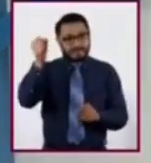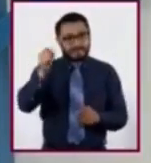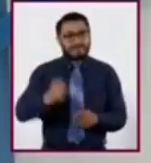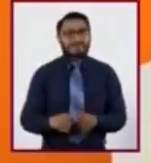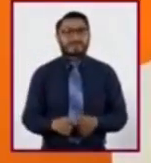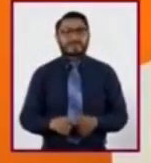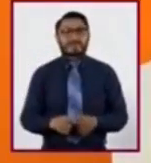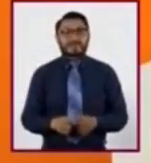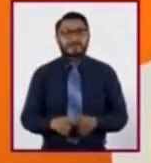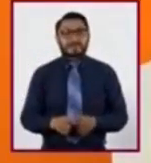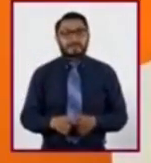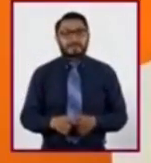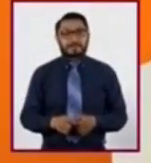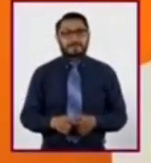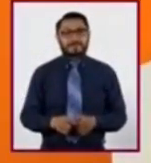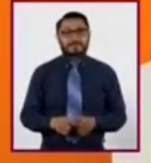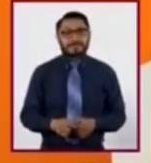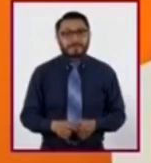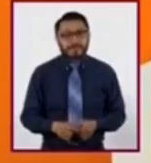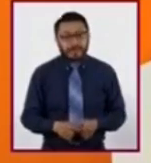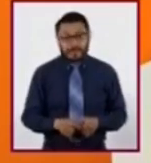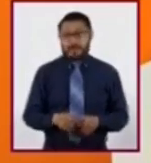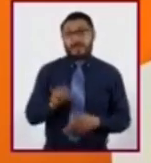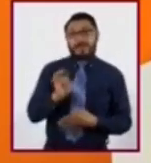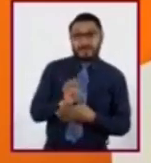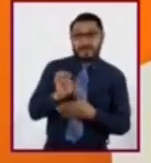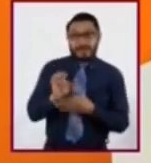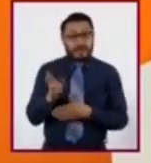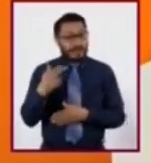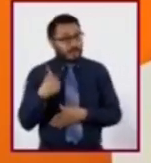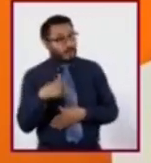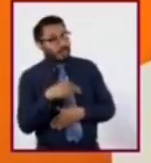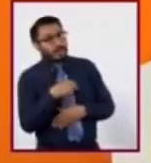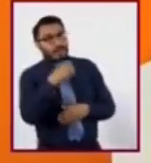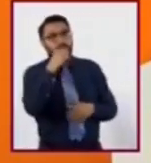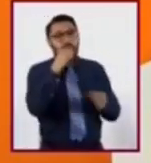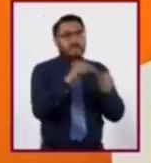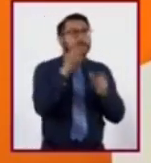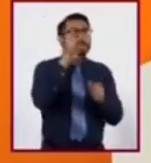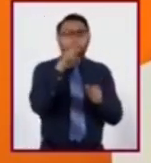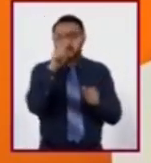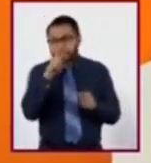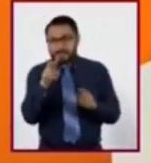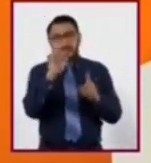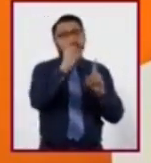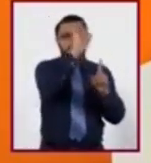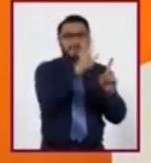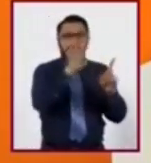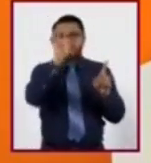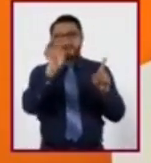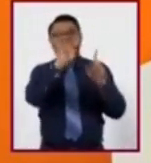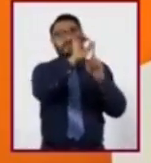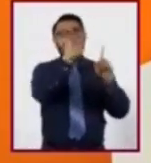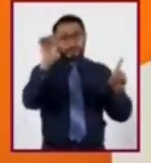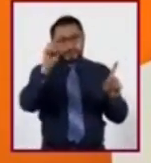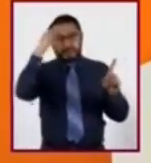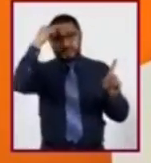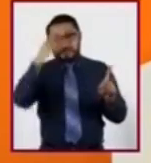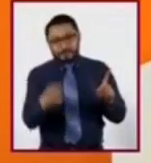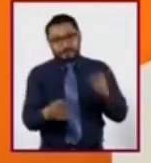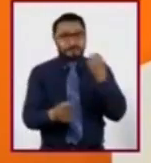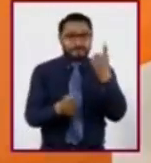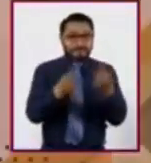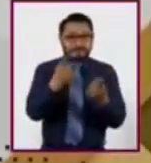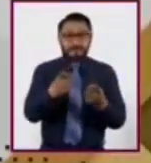te parece? O sea que vamos a tener que ordenar las letras para formar palabras que son algunos de los